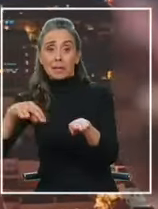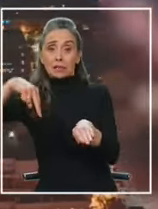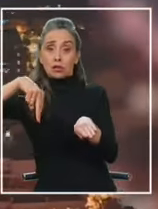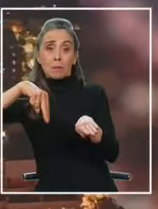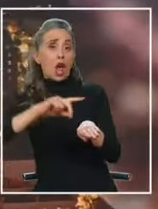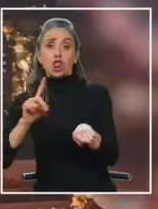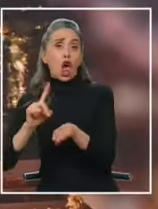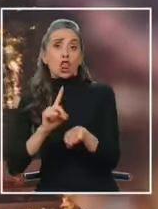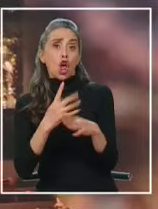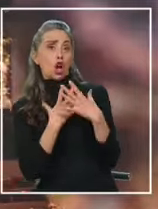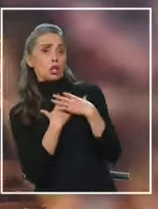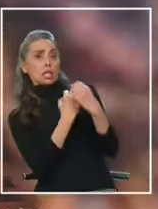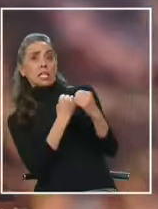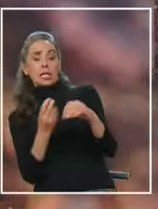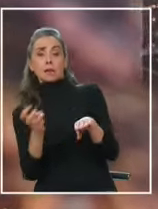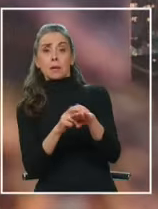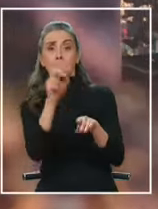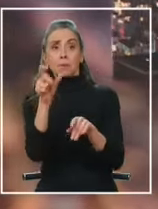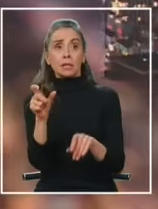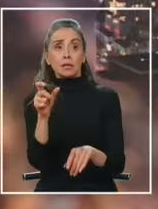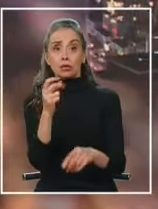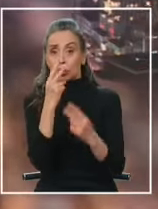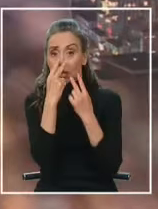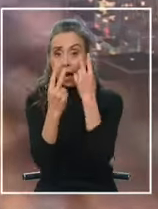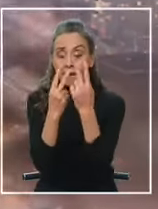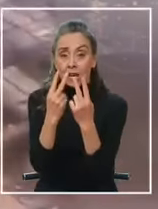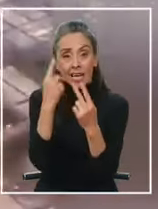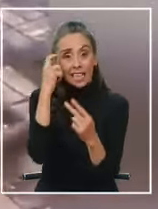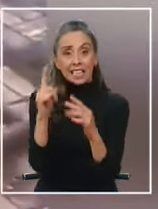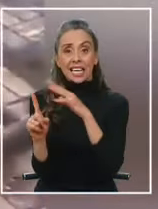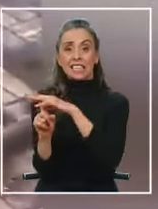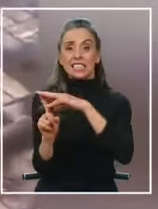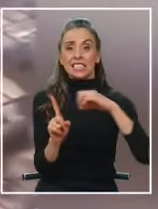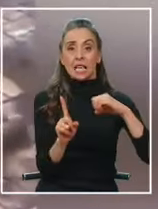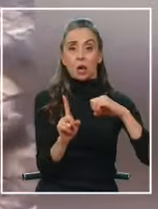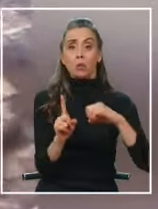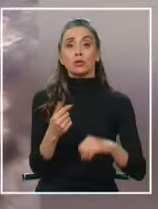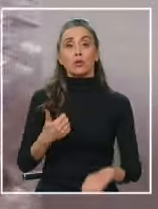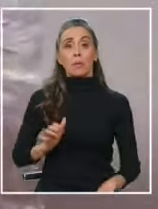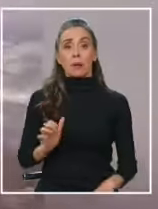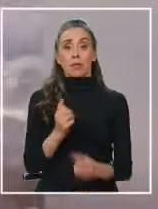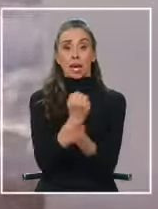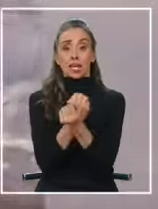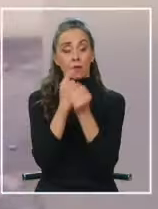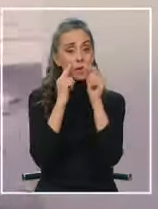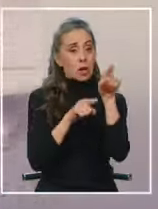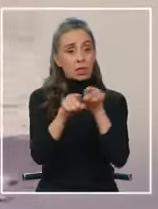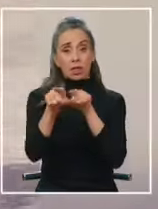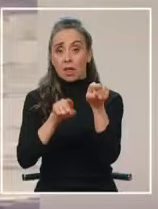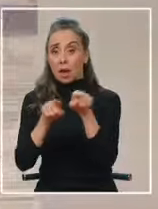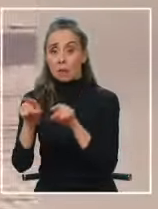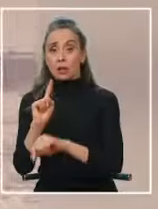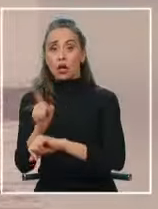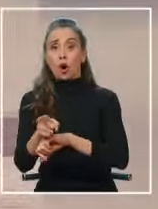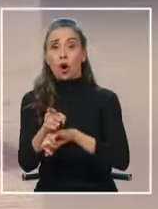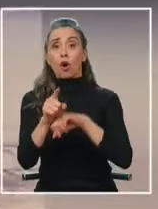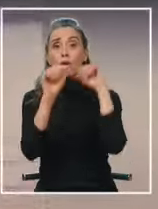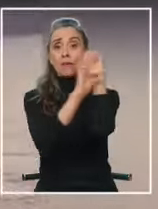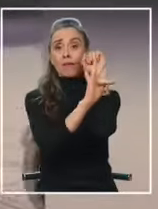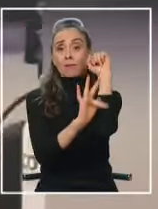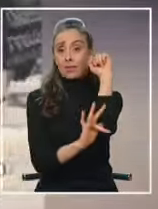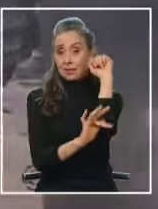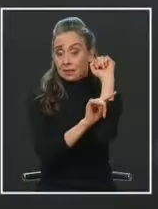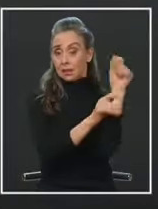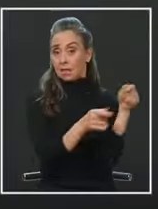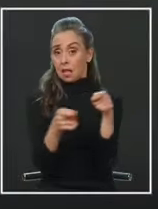una persona al vehículo. Los que se atrevieron a mirar creen que es un secuestro. Claro, la PDI y Carabineros hicieron las primeras diligencias por orden de la Fiscalía. Hasta